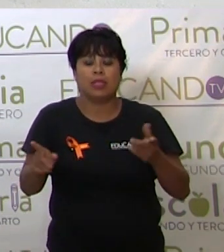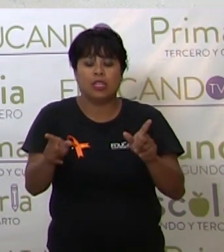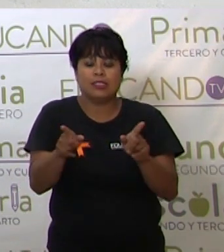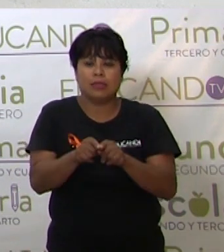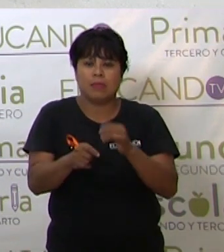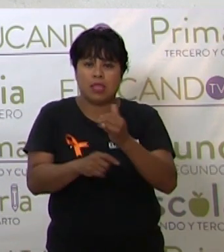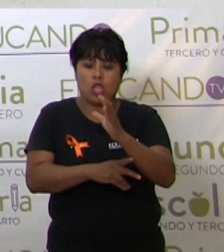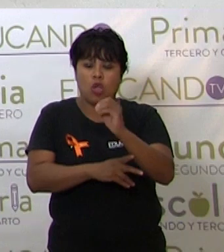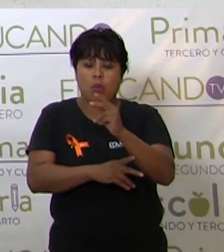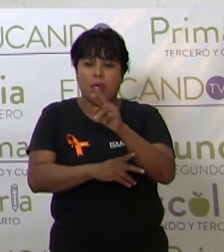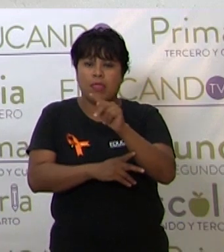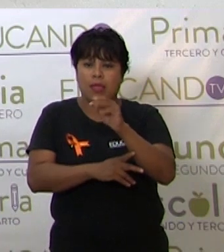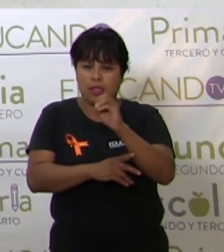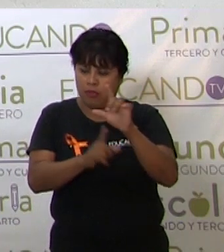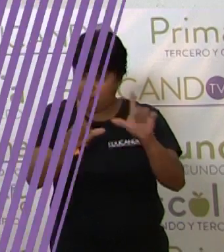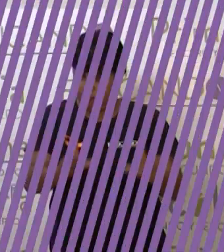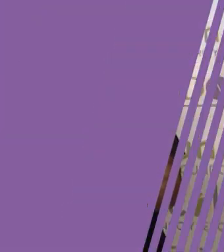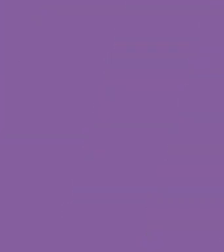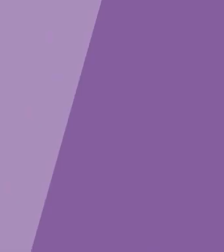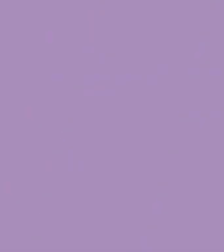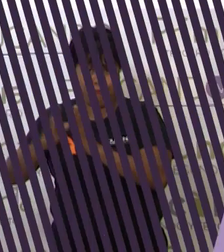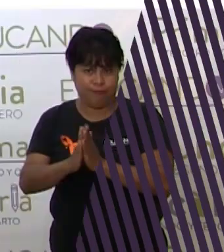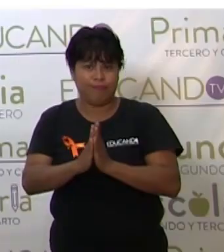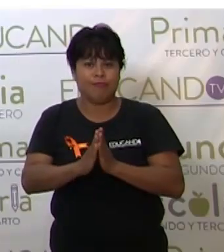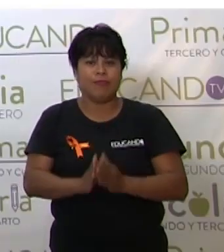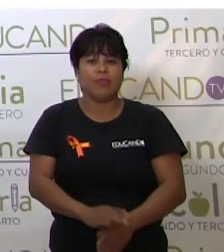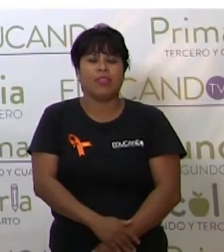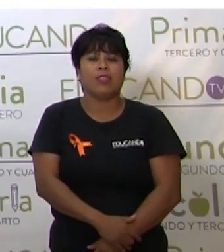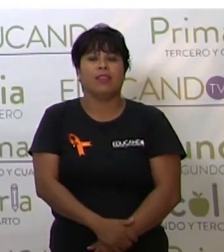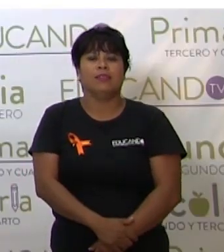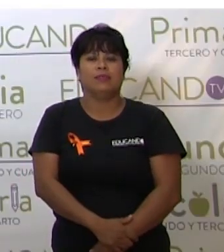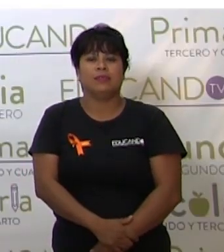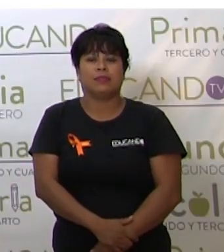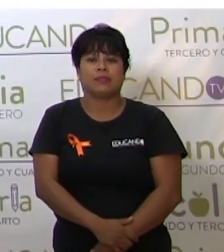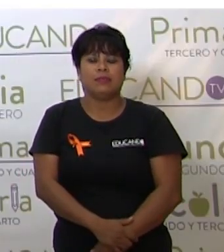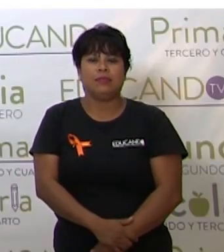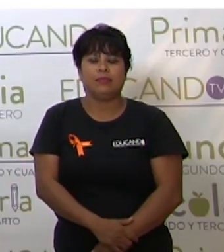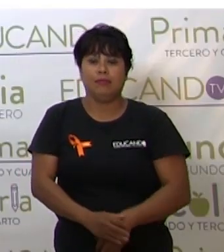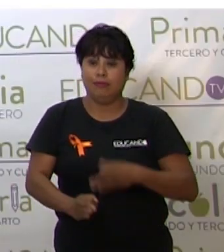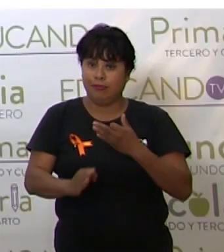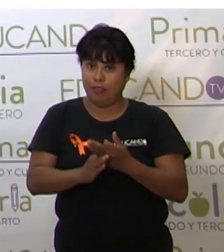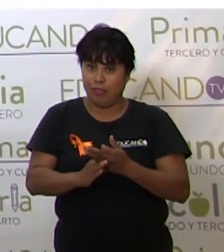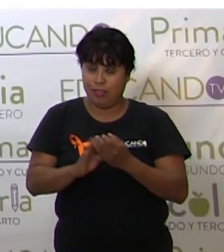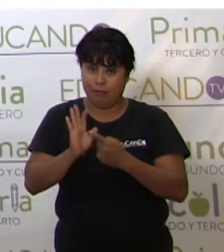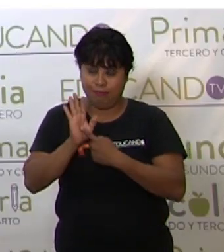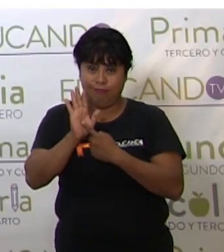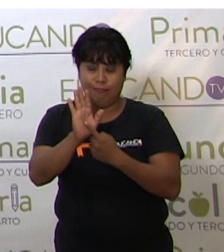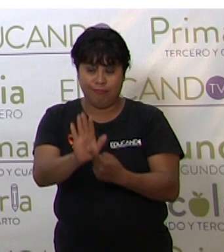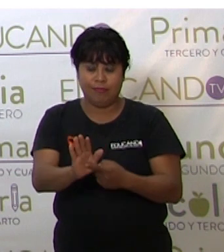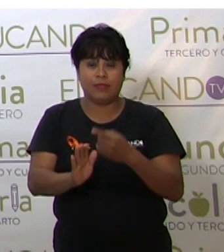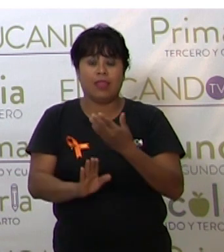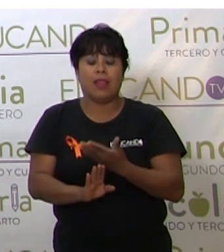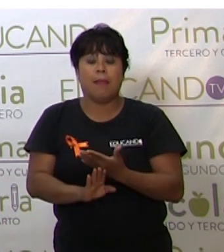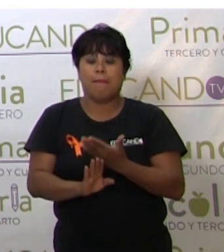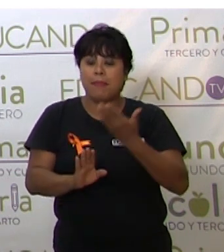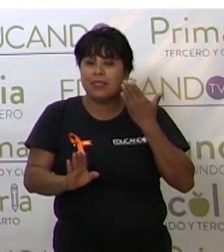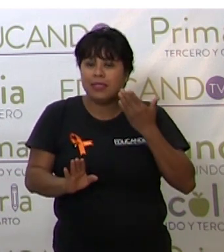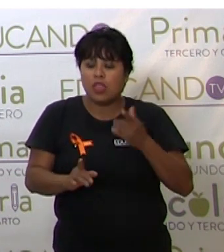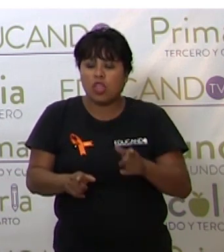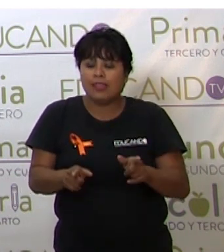copretérito. Adelante con la imagen, por favor. En esta imagen estamos viendo el pasado simple,